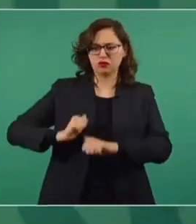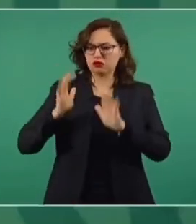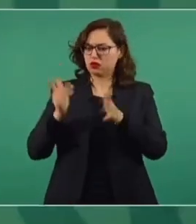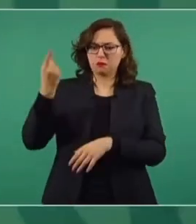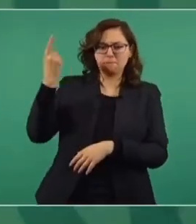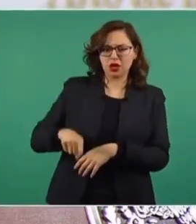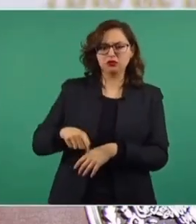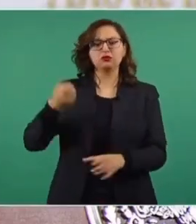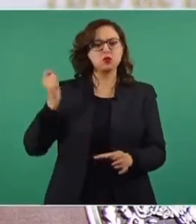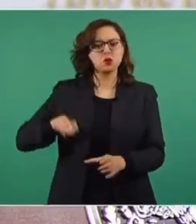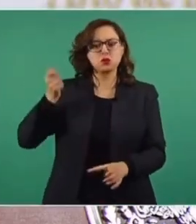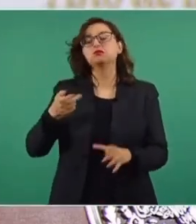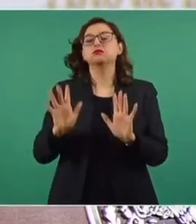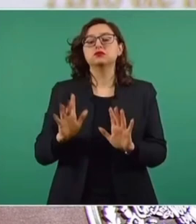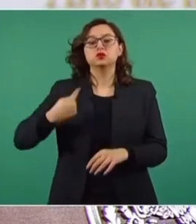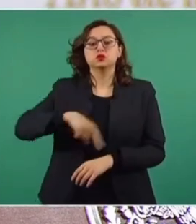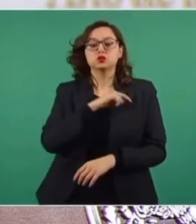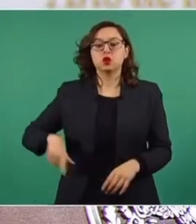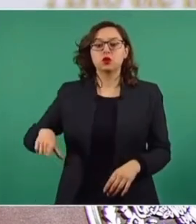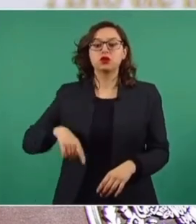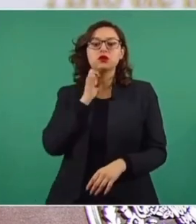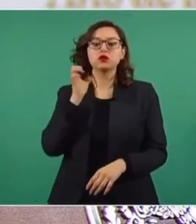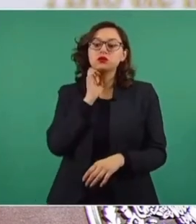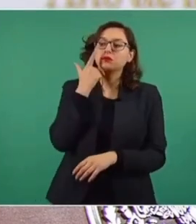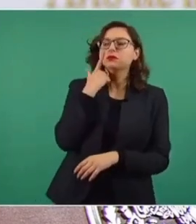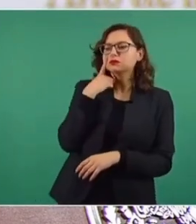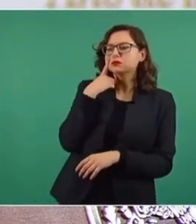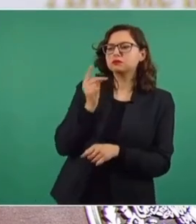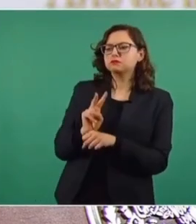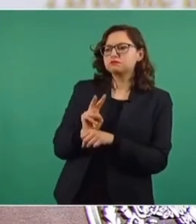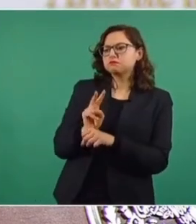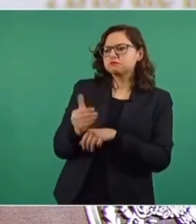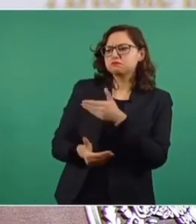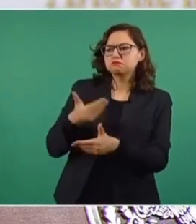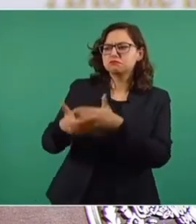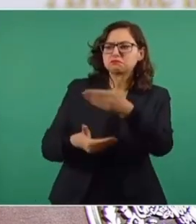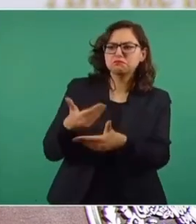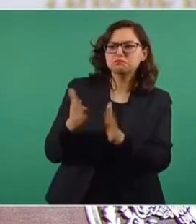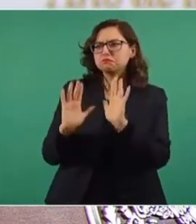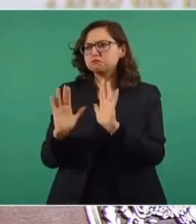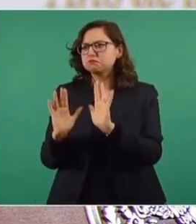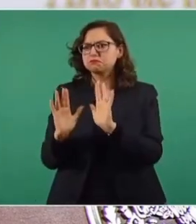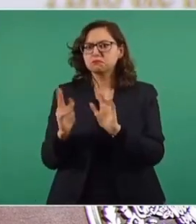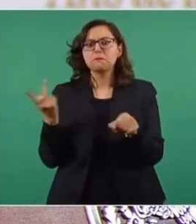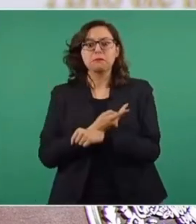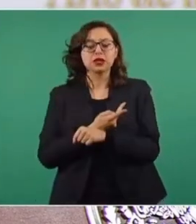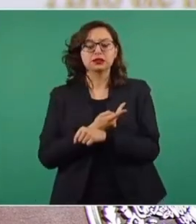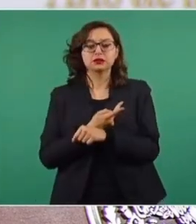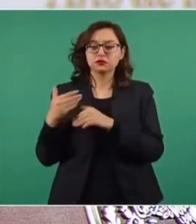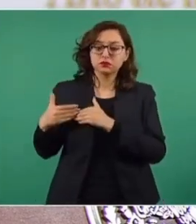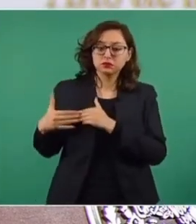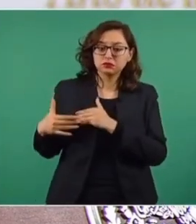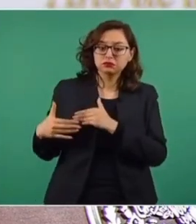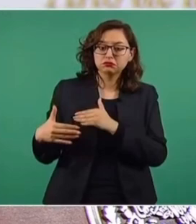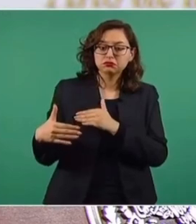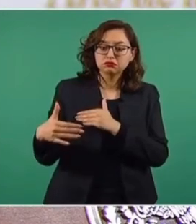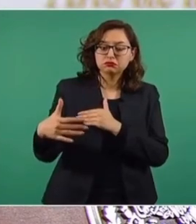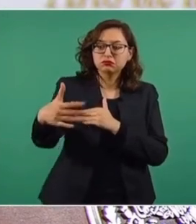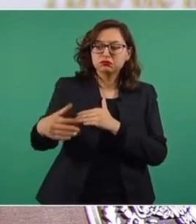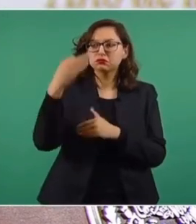y vamos a evaluar. Vamos a ver qué efectos tiene. Si vemos que